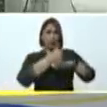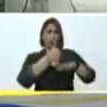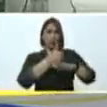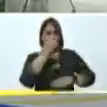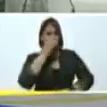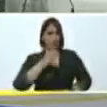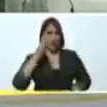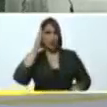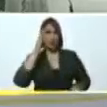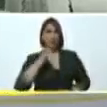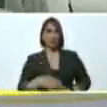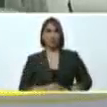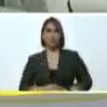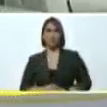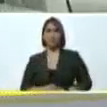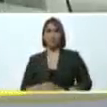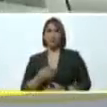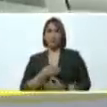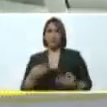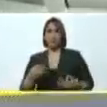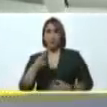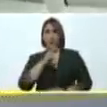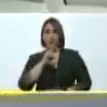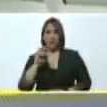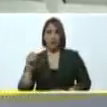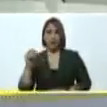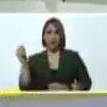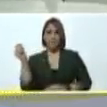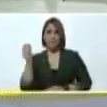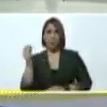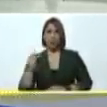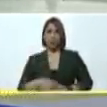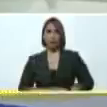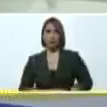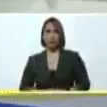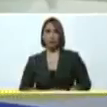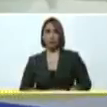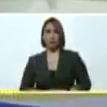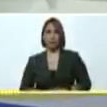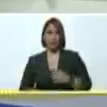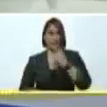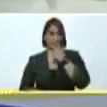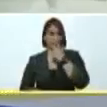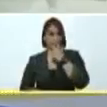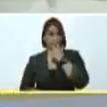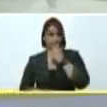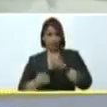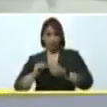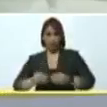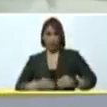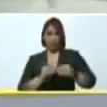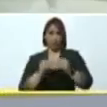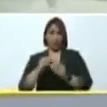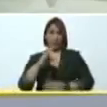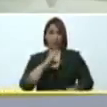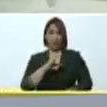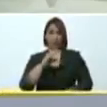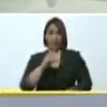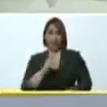excelente 20 puntos la recuperación del CDI de Chuao